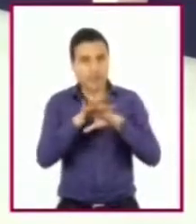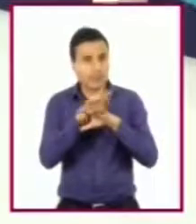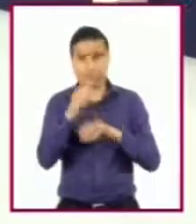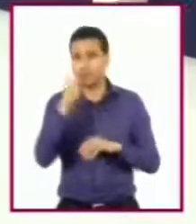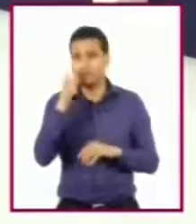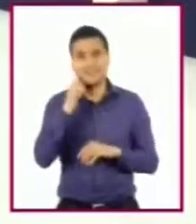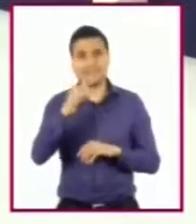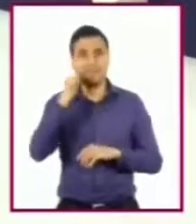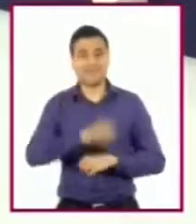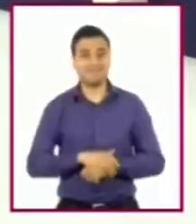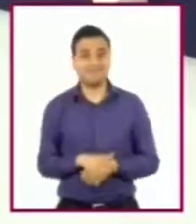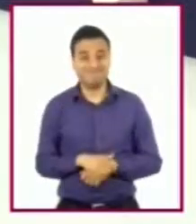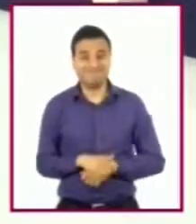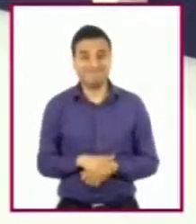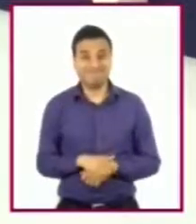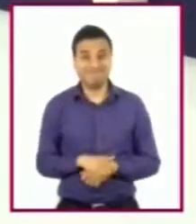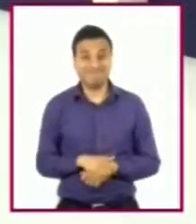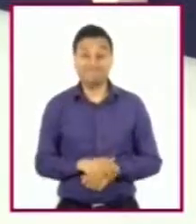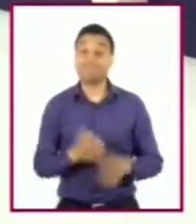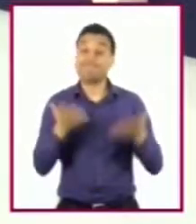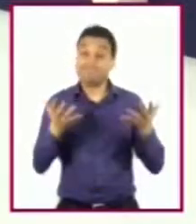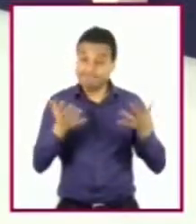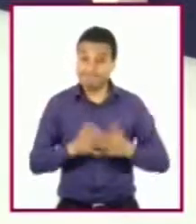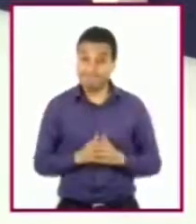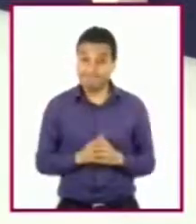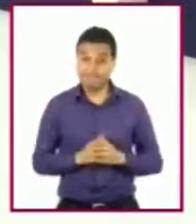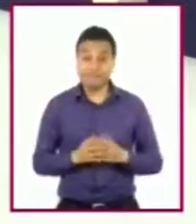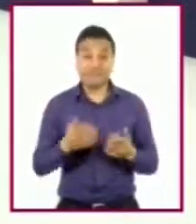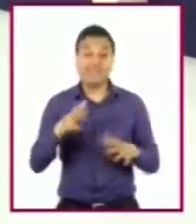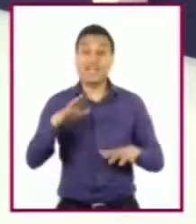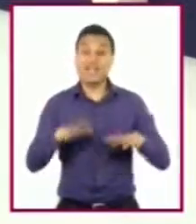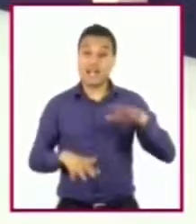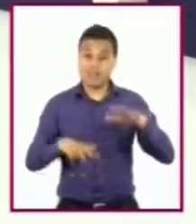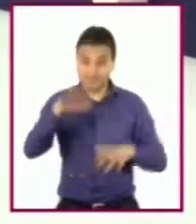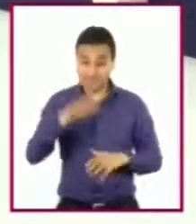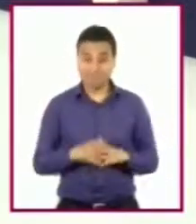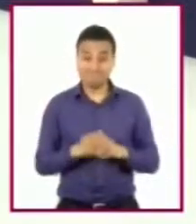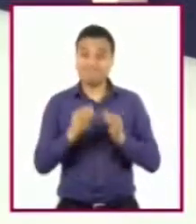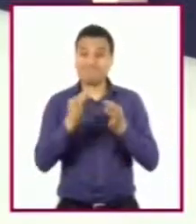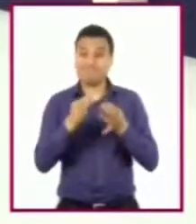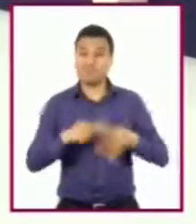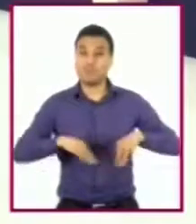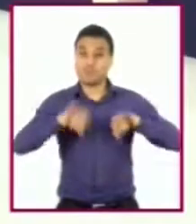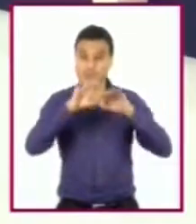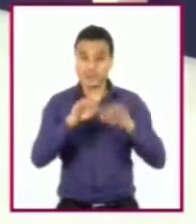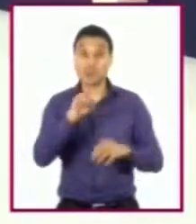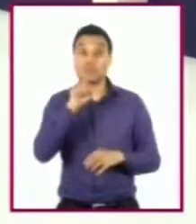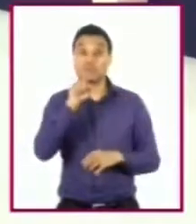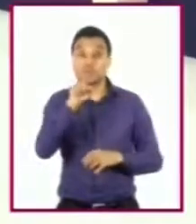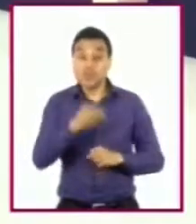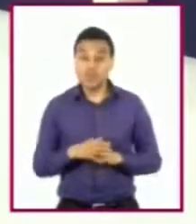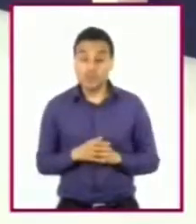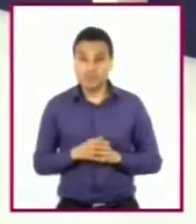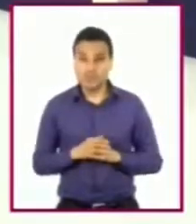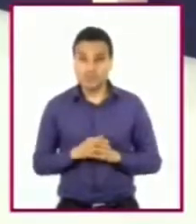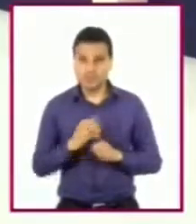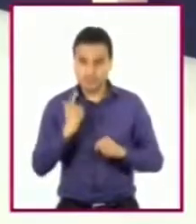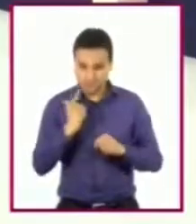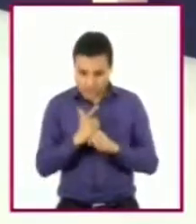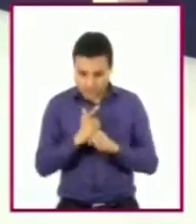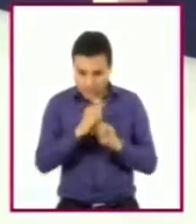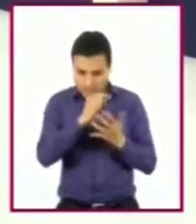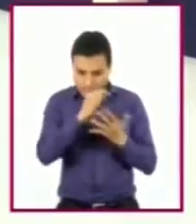a ustedes mismos, por lo que, en ocasiones, es importante que identifiquen todos esos